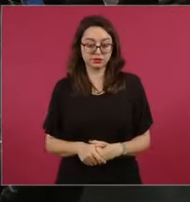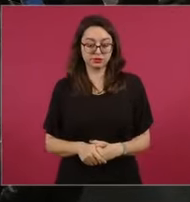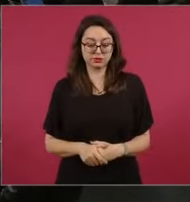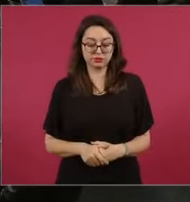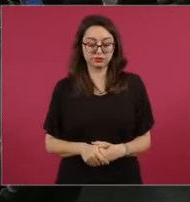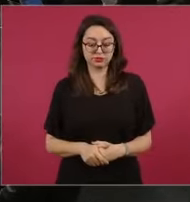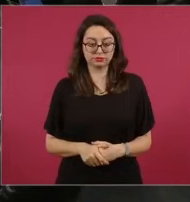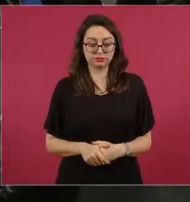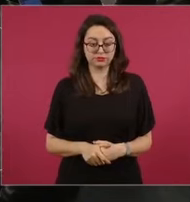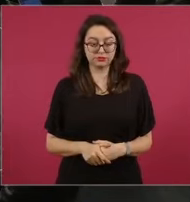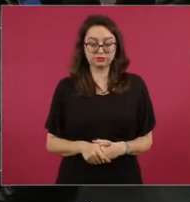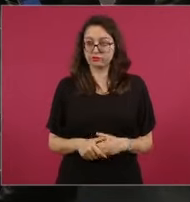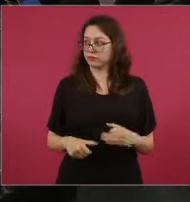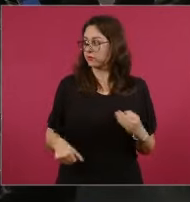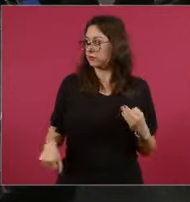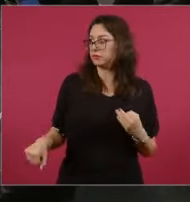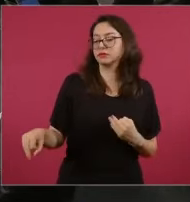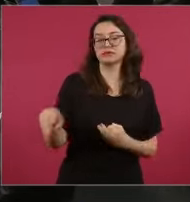a todos.